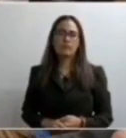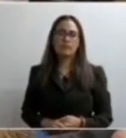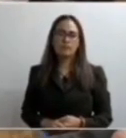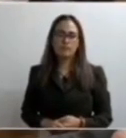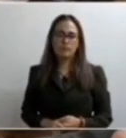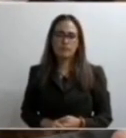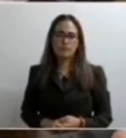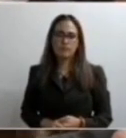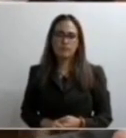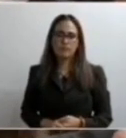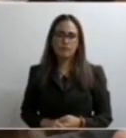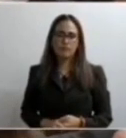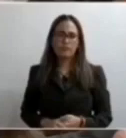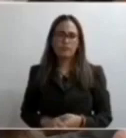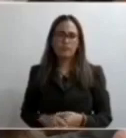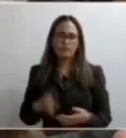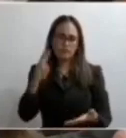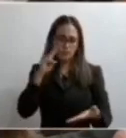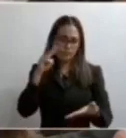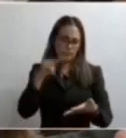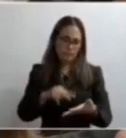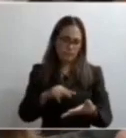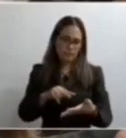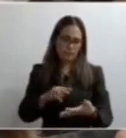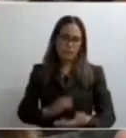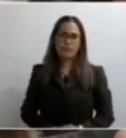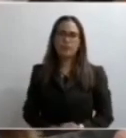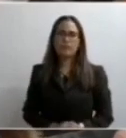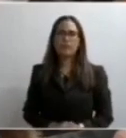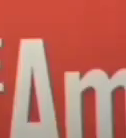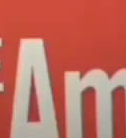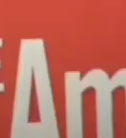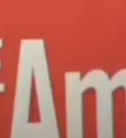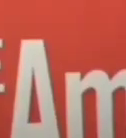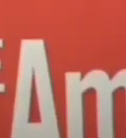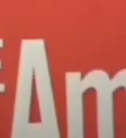Puse hasta la foto de la primera casa en donde nací, crecí.